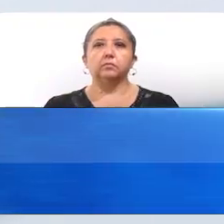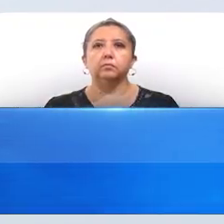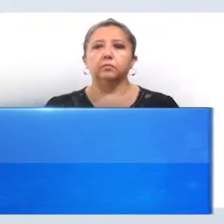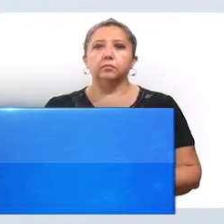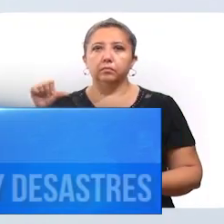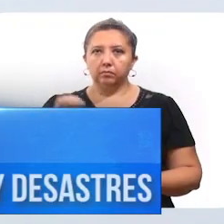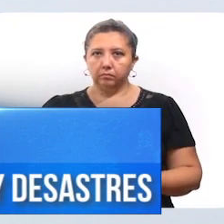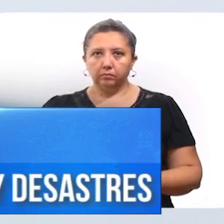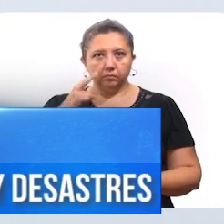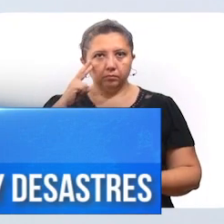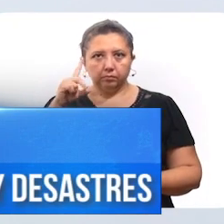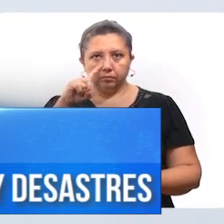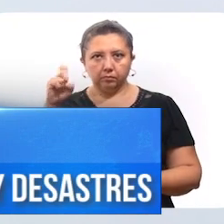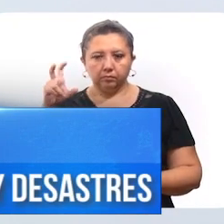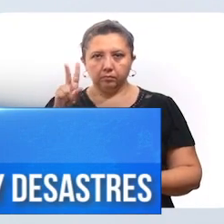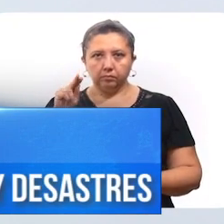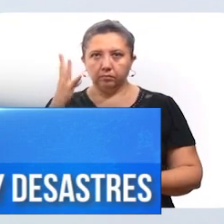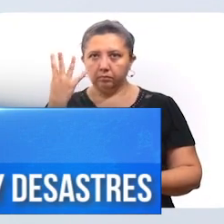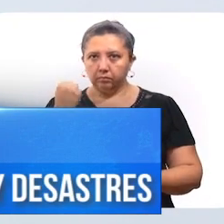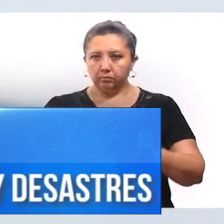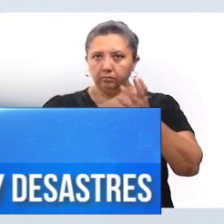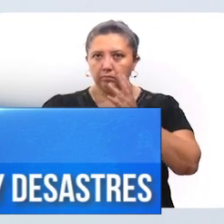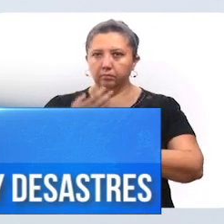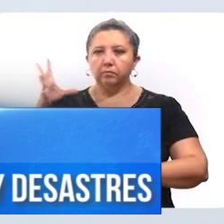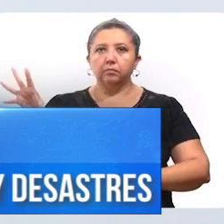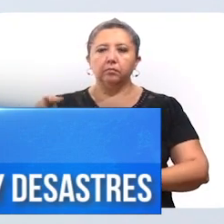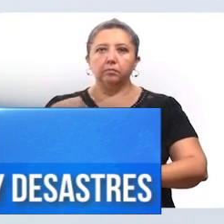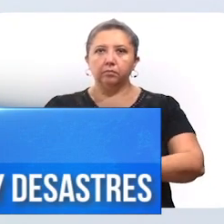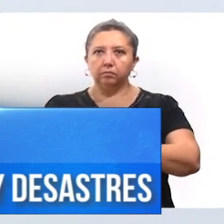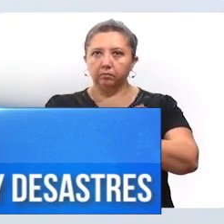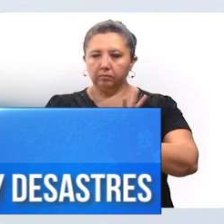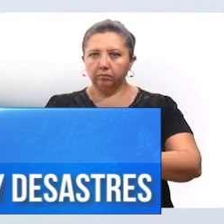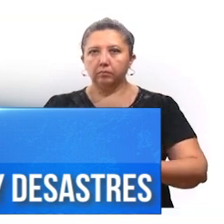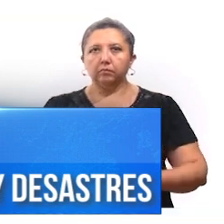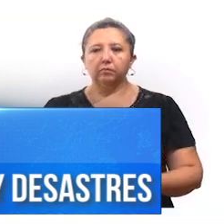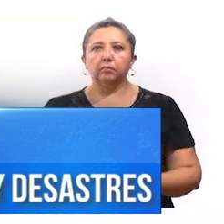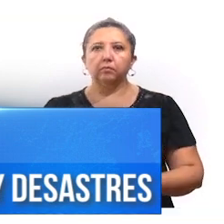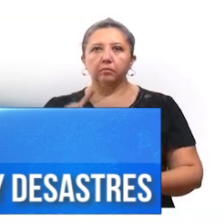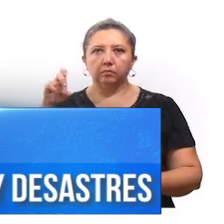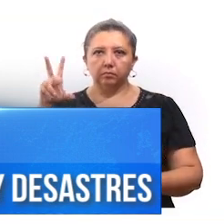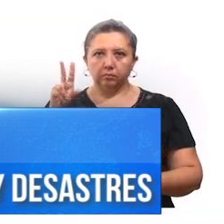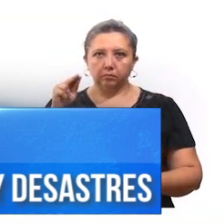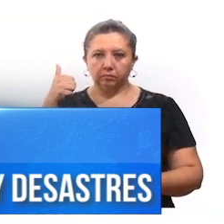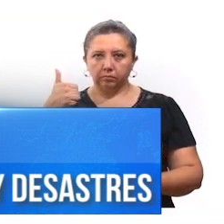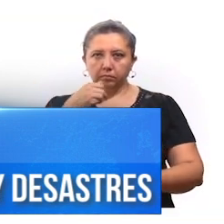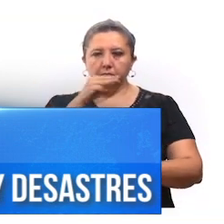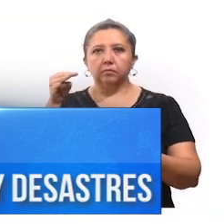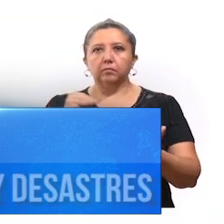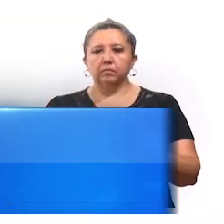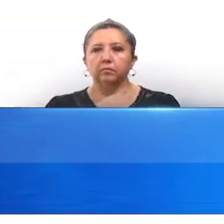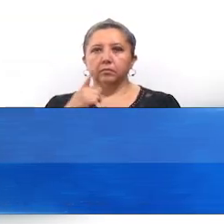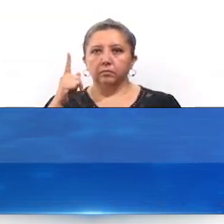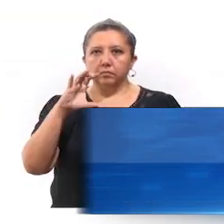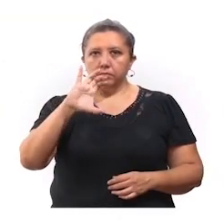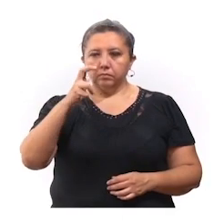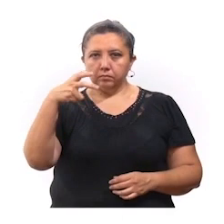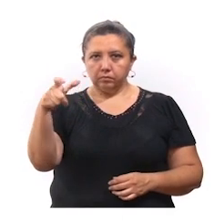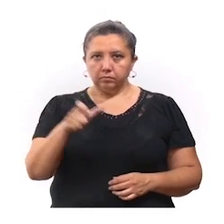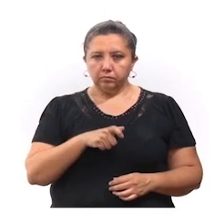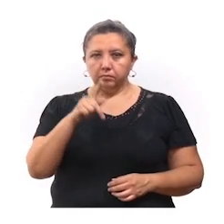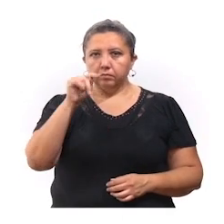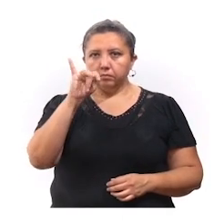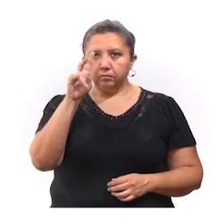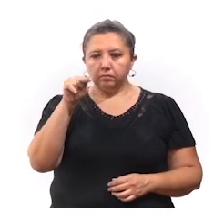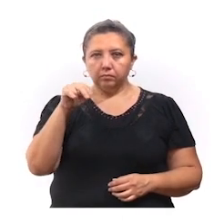Hoy se detectaron 189 nuevos contagios de coronavirus, 186 en Mérida, 1 en Chemash,